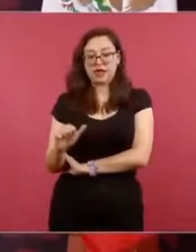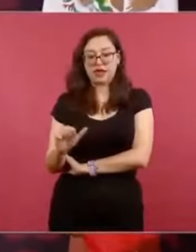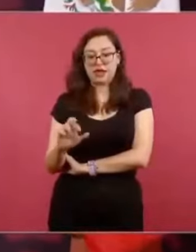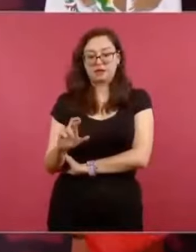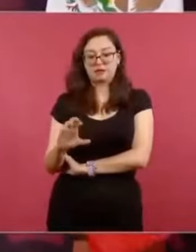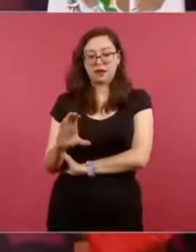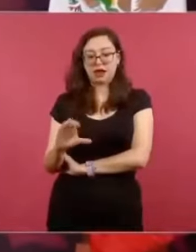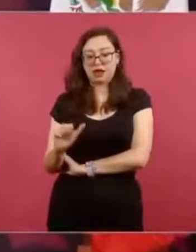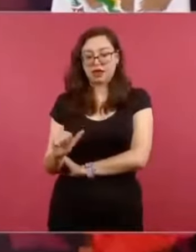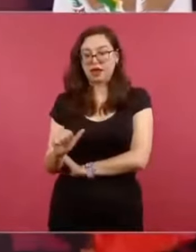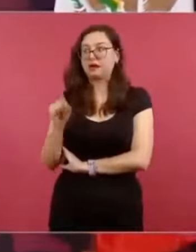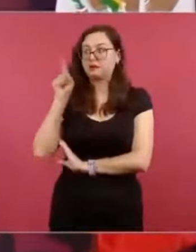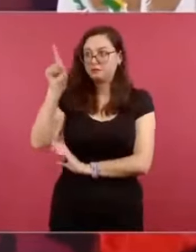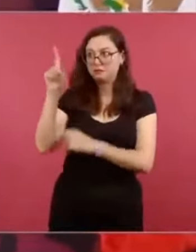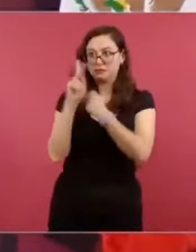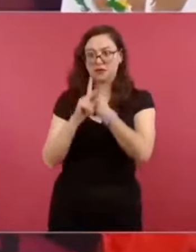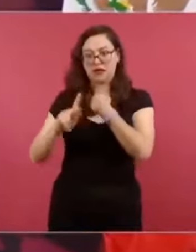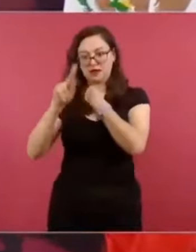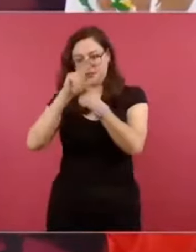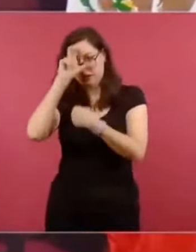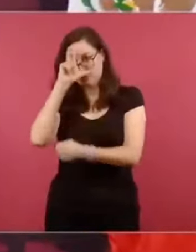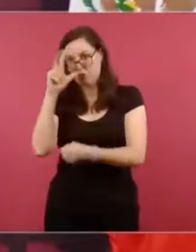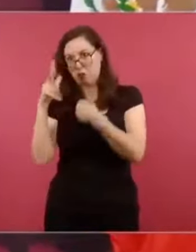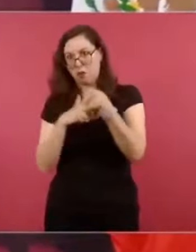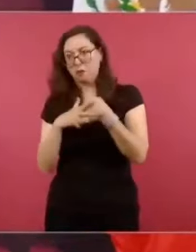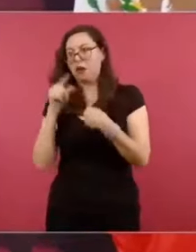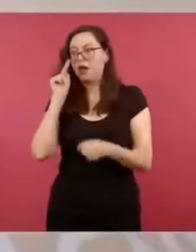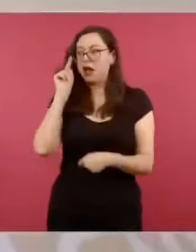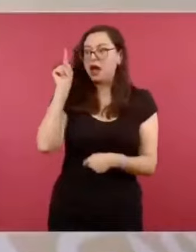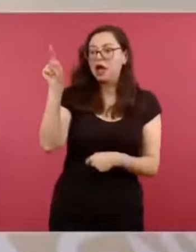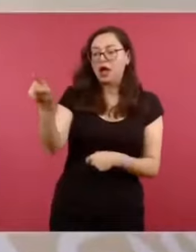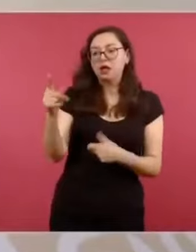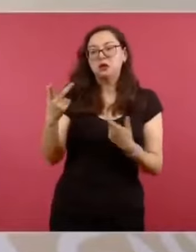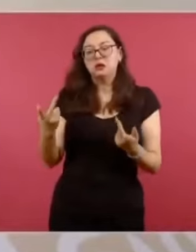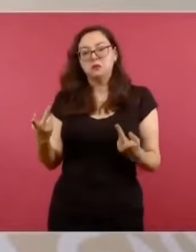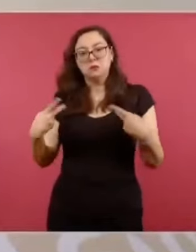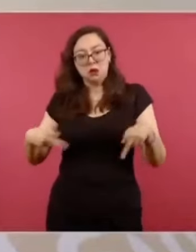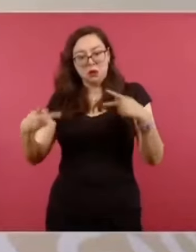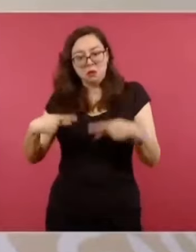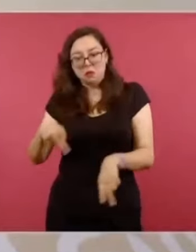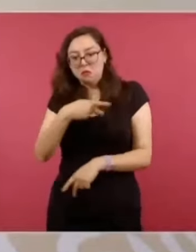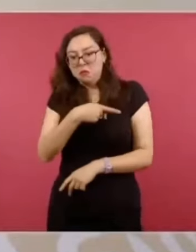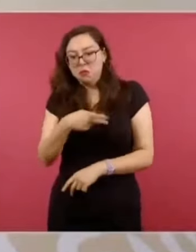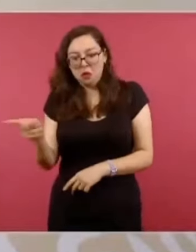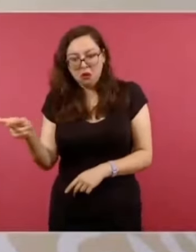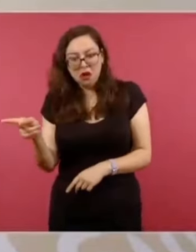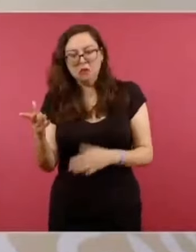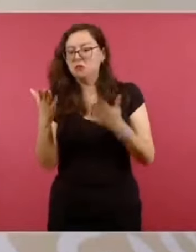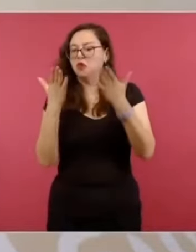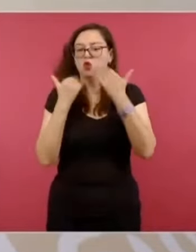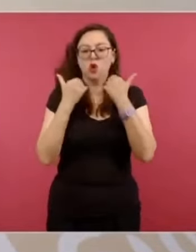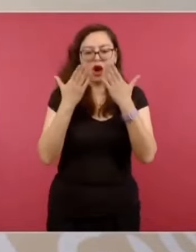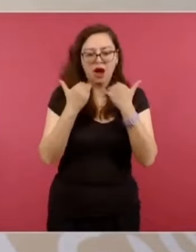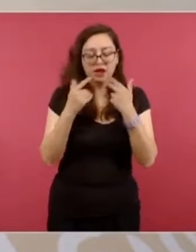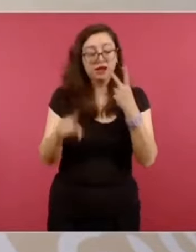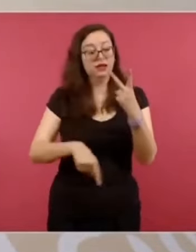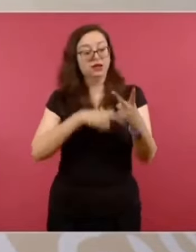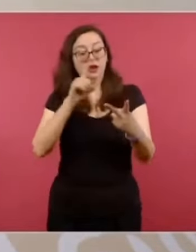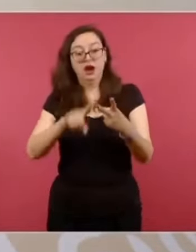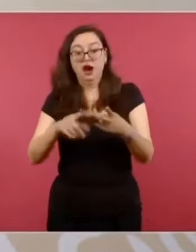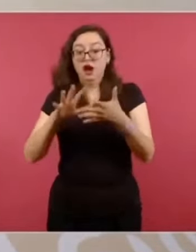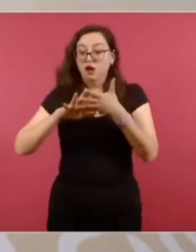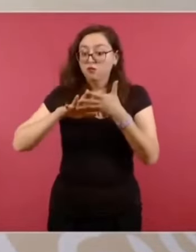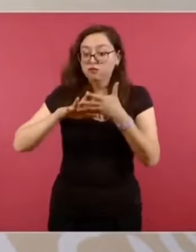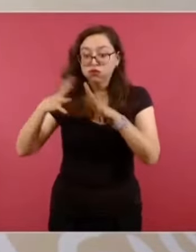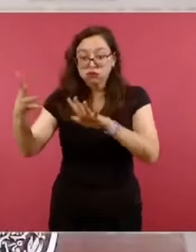no hay violencia y tienen